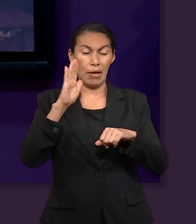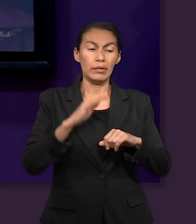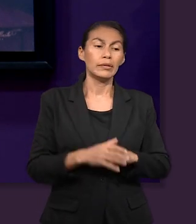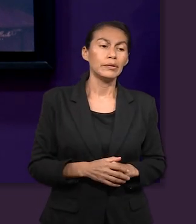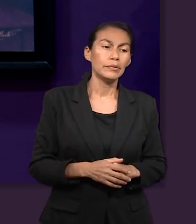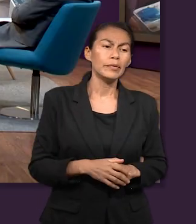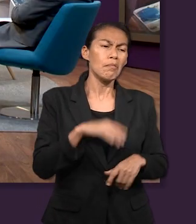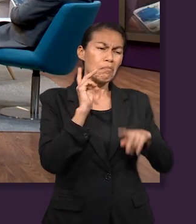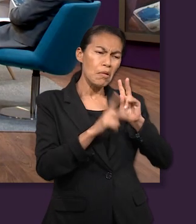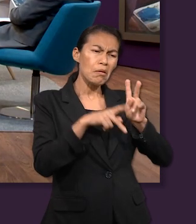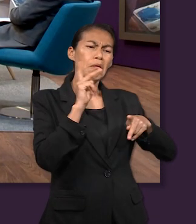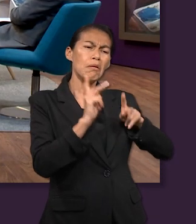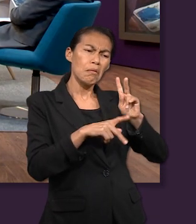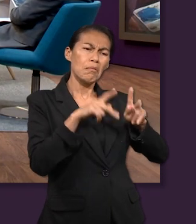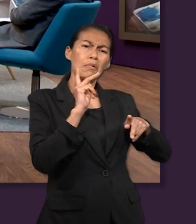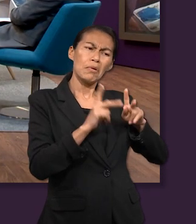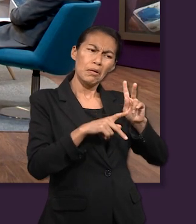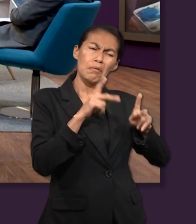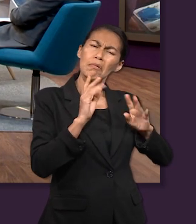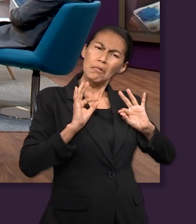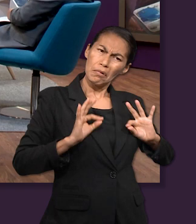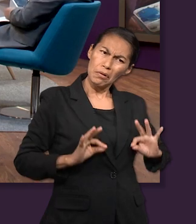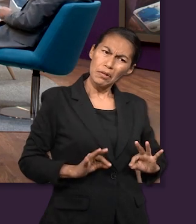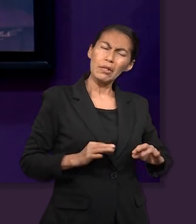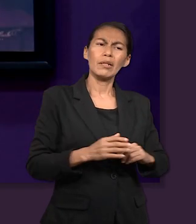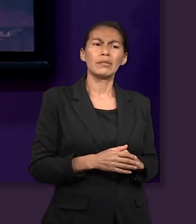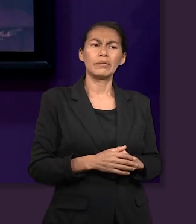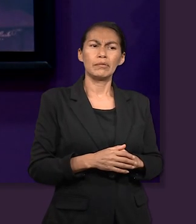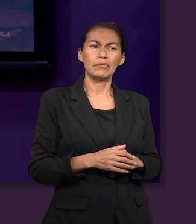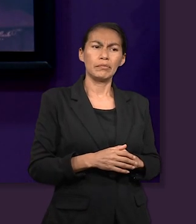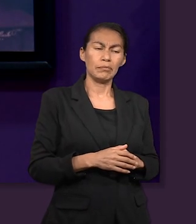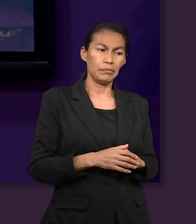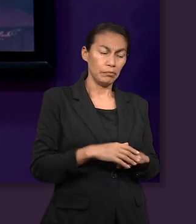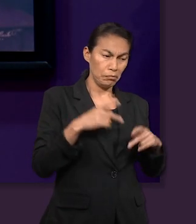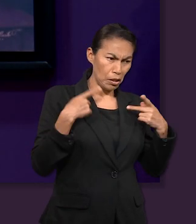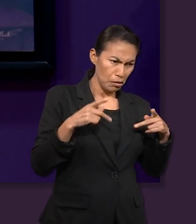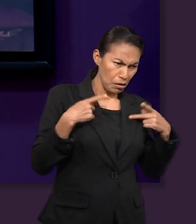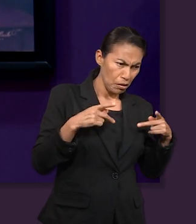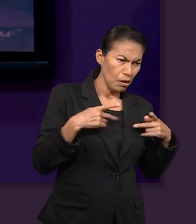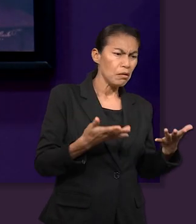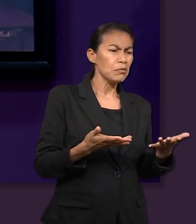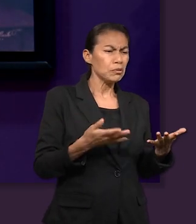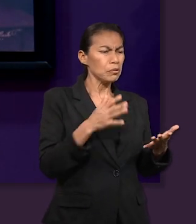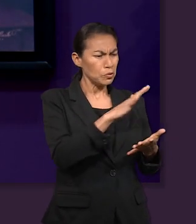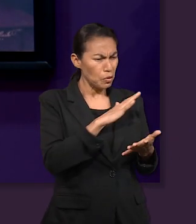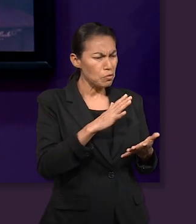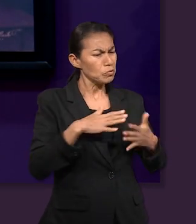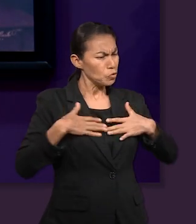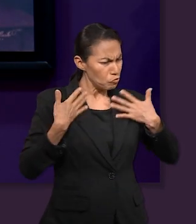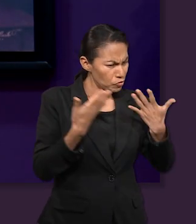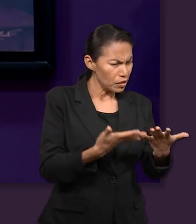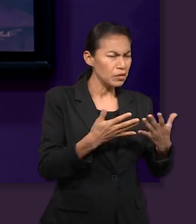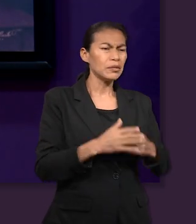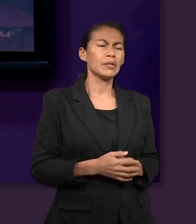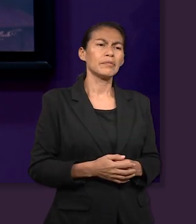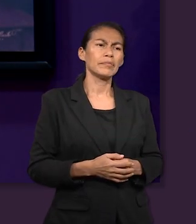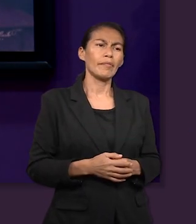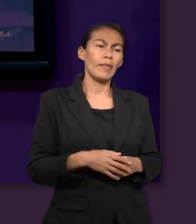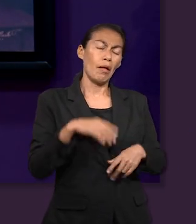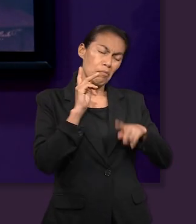en los días de su peregrinación. Se ponen a platicar, ¿no? Como nos estabas diciendo hace rato, ya una plática más personal, conocerlo a él,